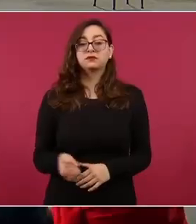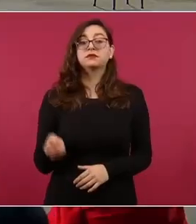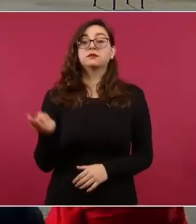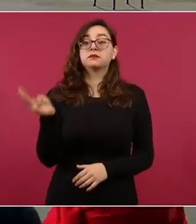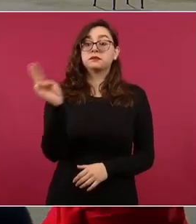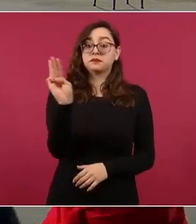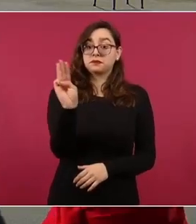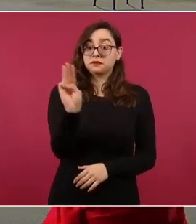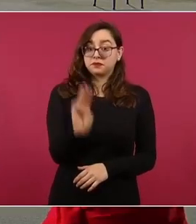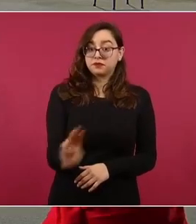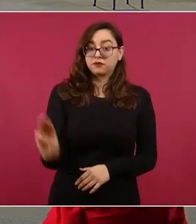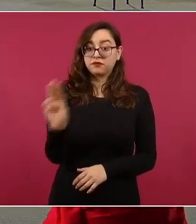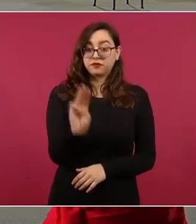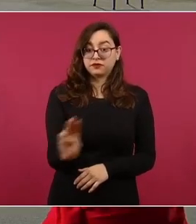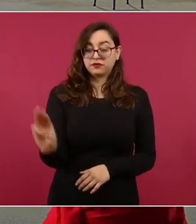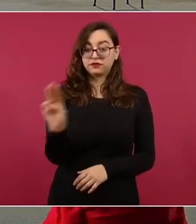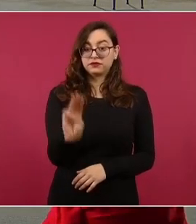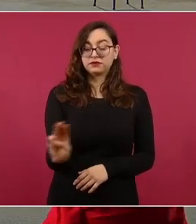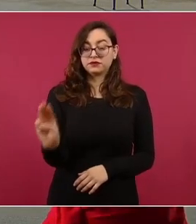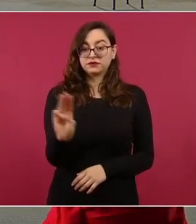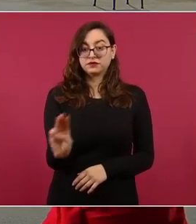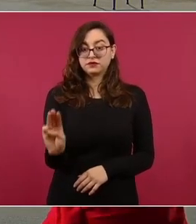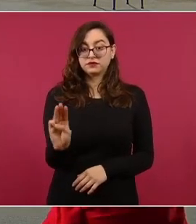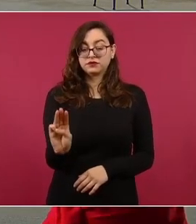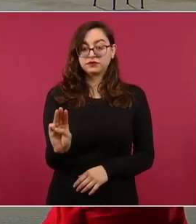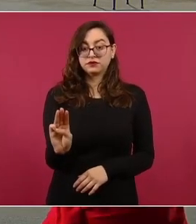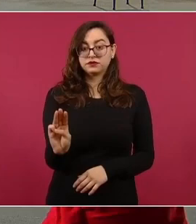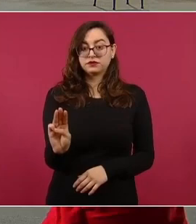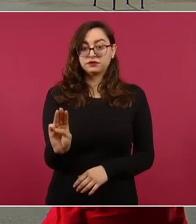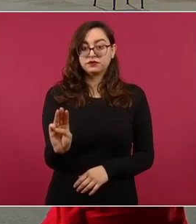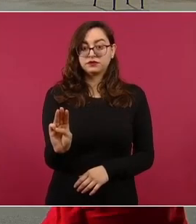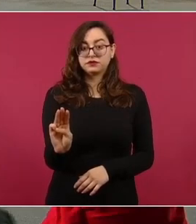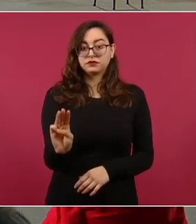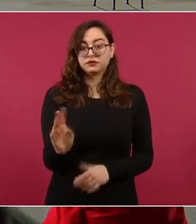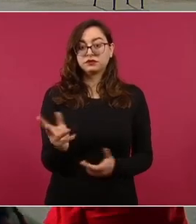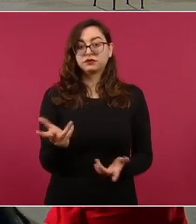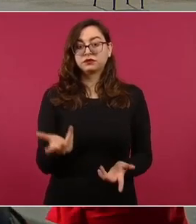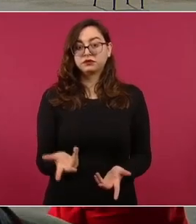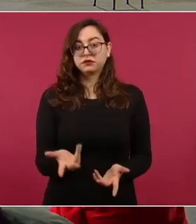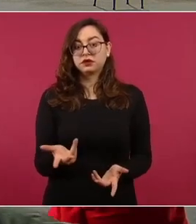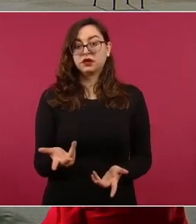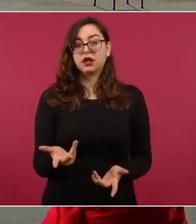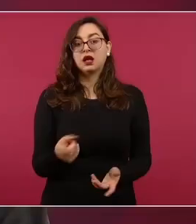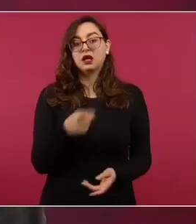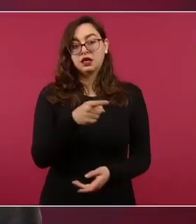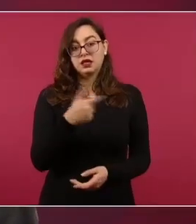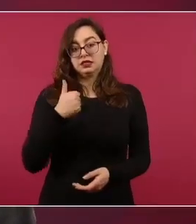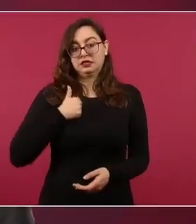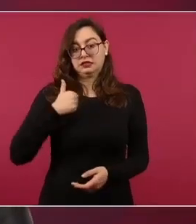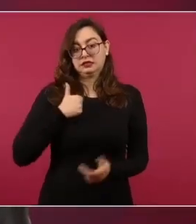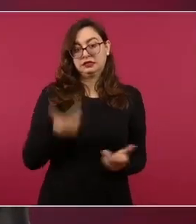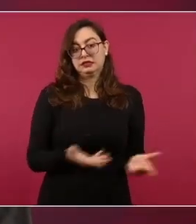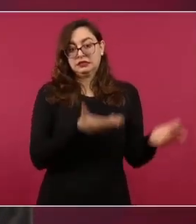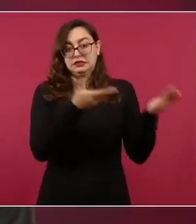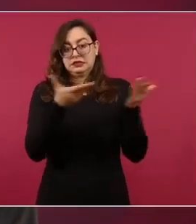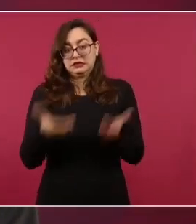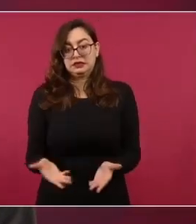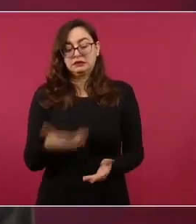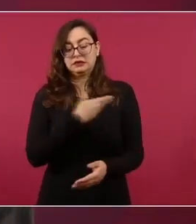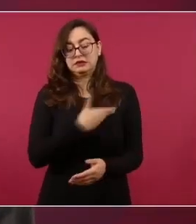tenemos estimado el arribo del primer ministro Trudeau a Palacio Nacional